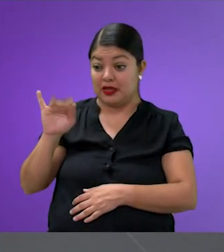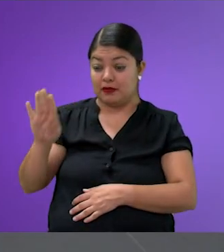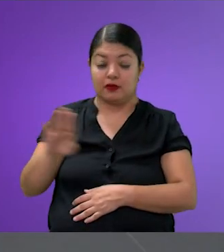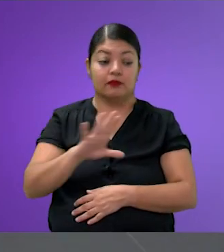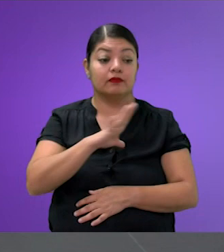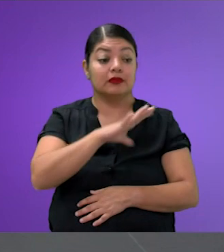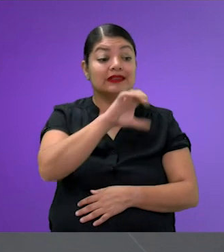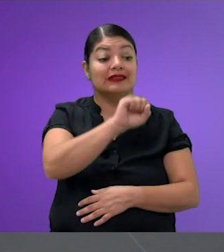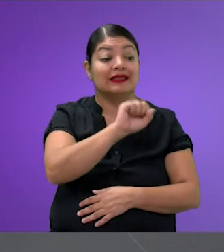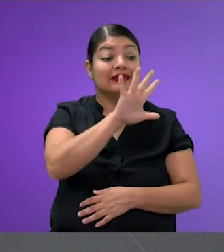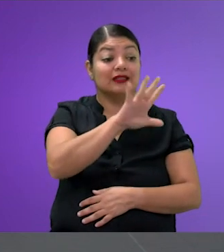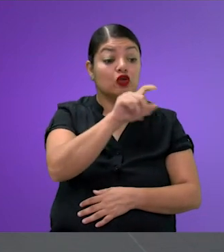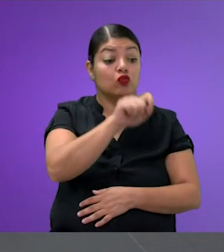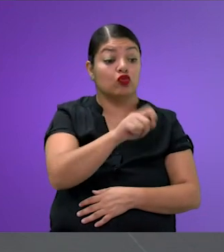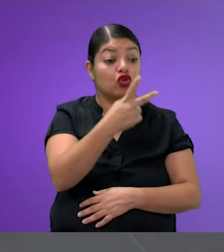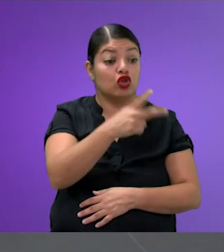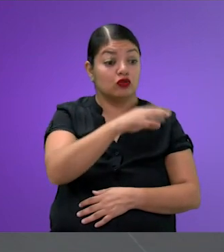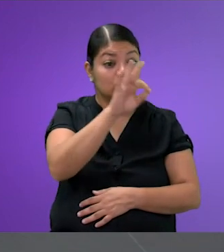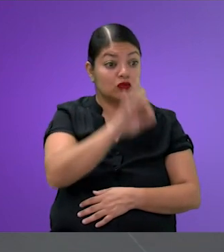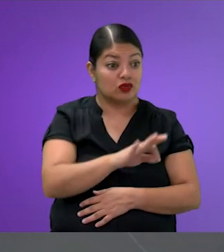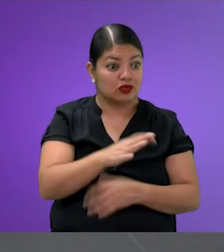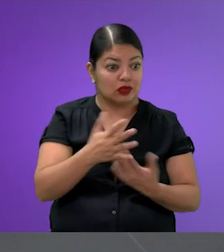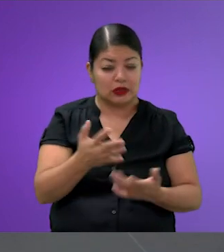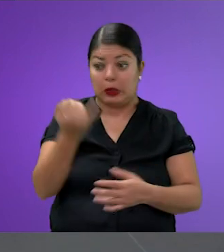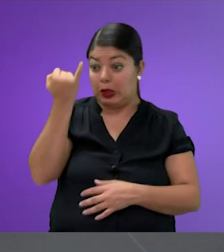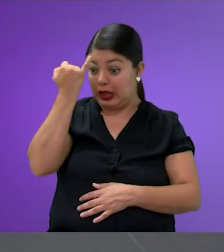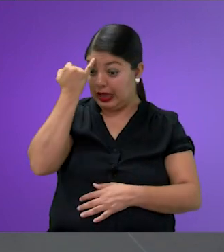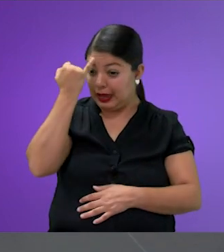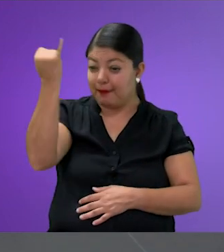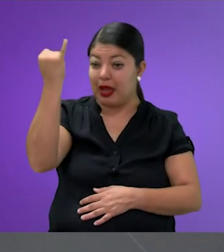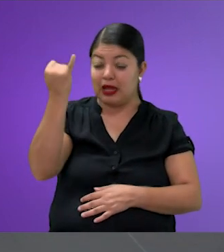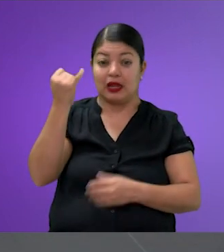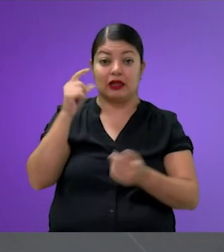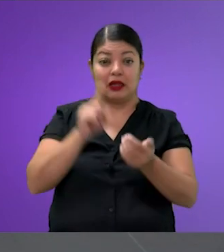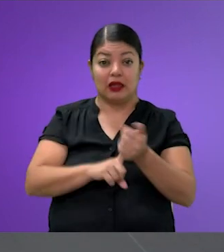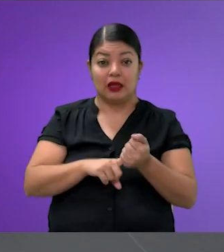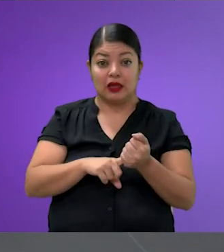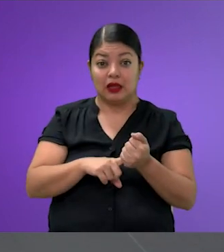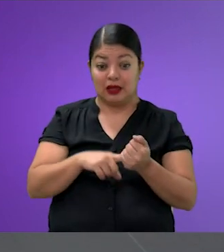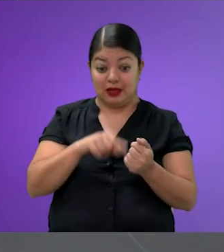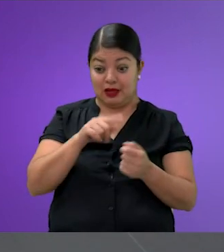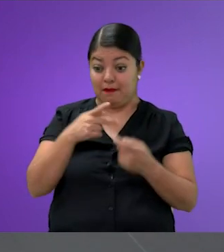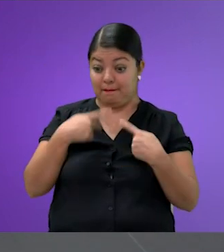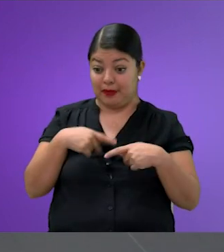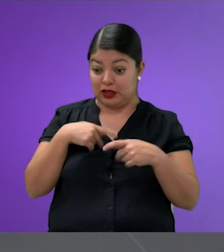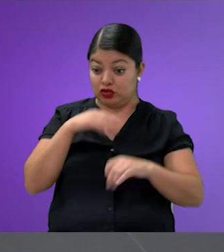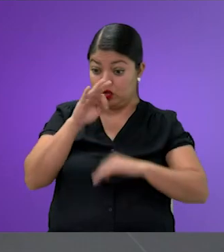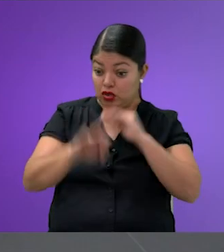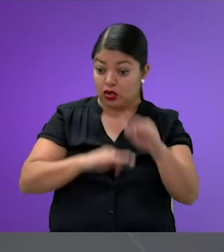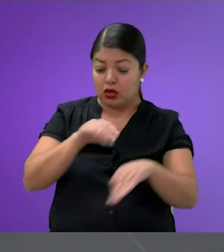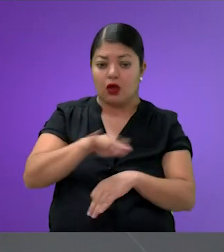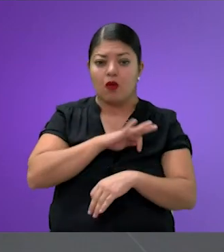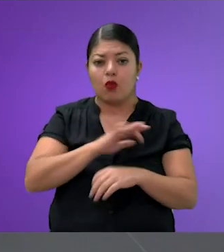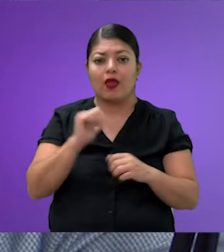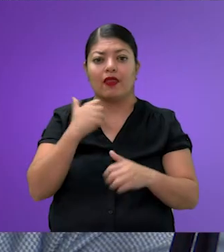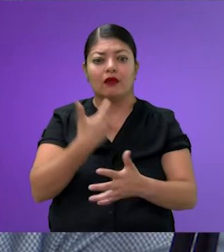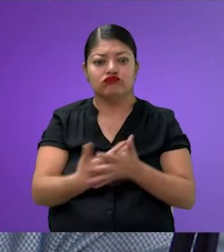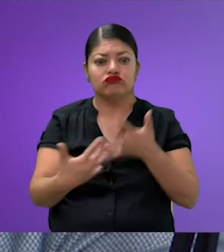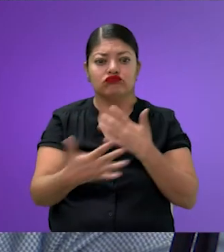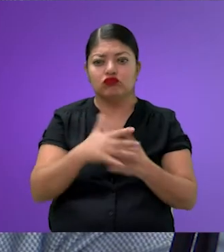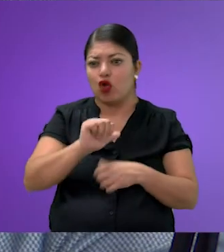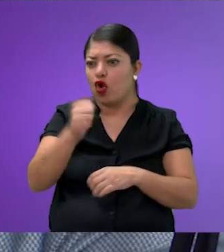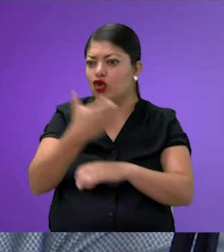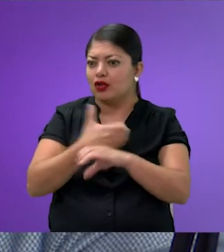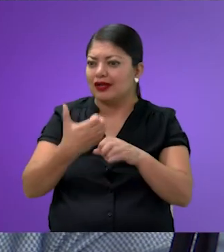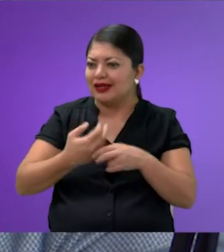65.2%. Imagínate si además pudieran producir todos los que cuidan a alguien más. O sea, al final